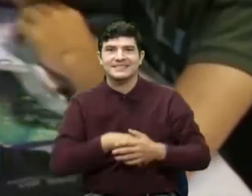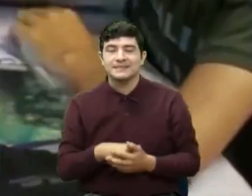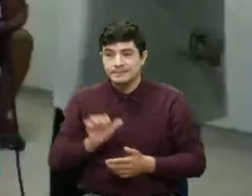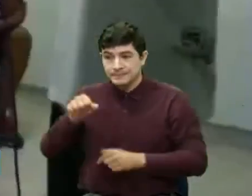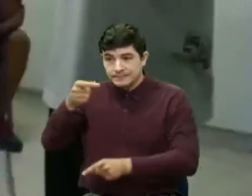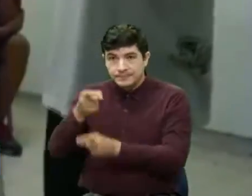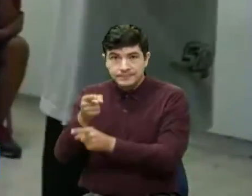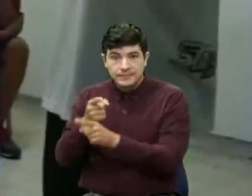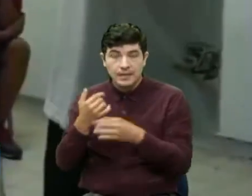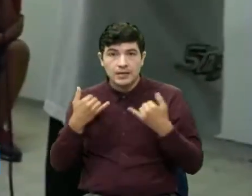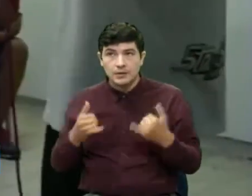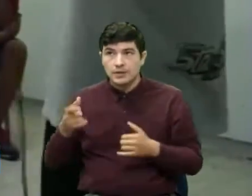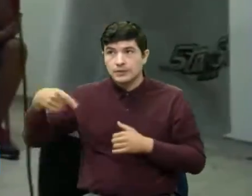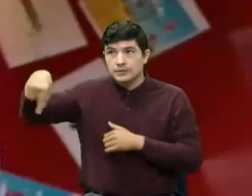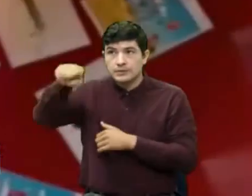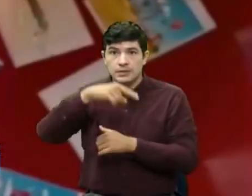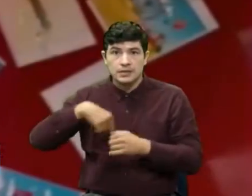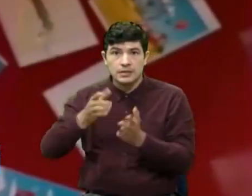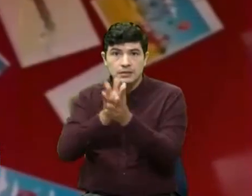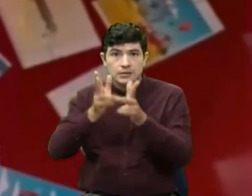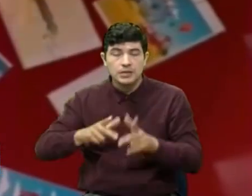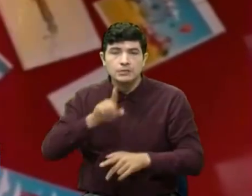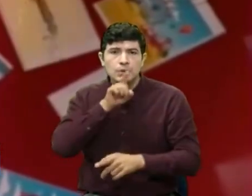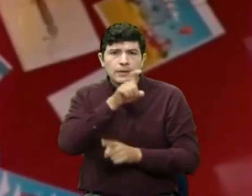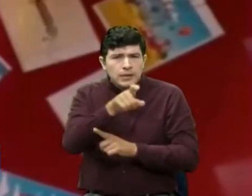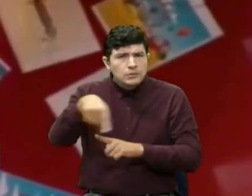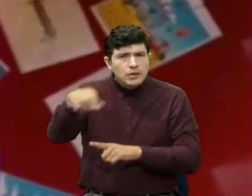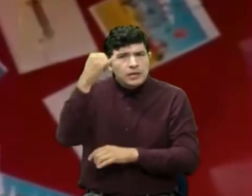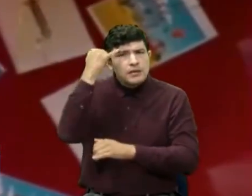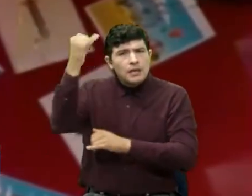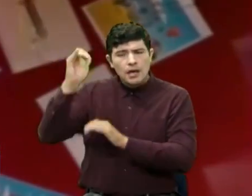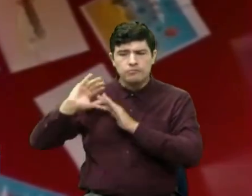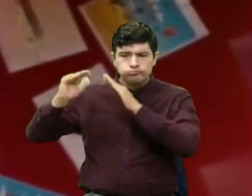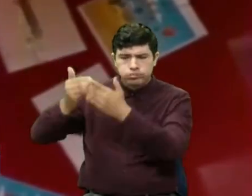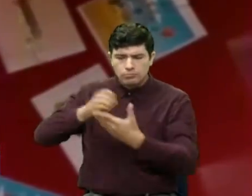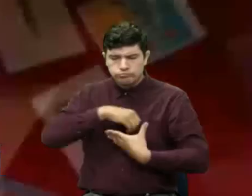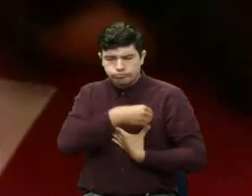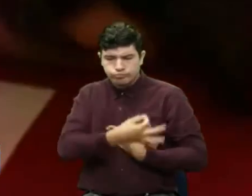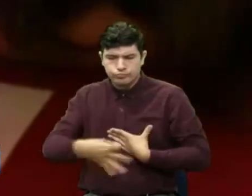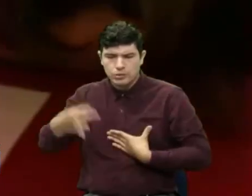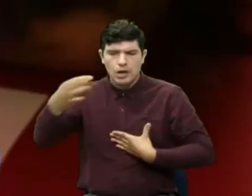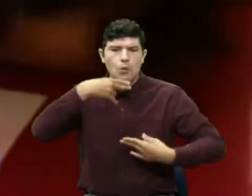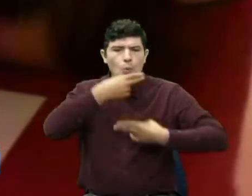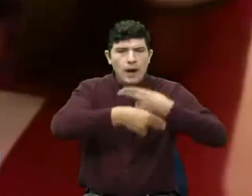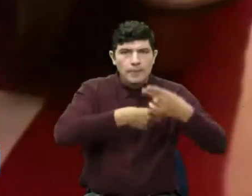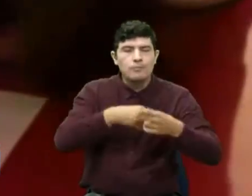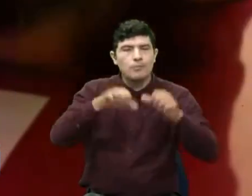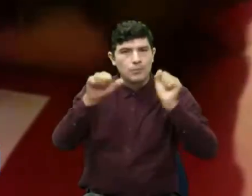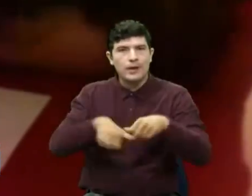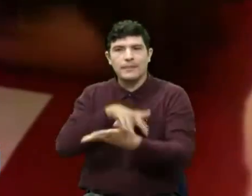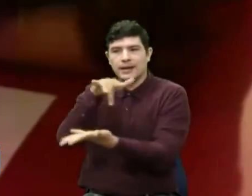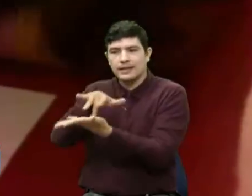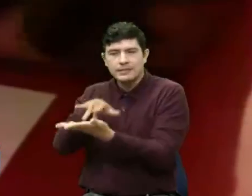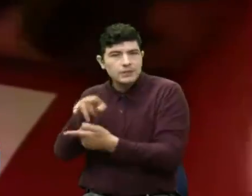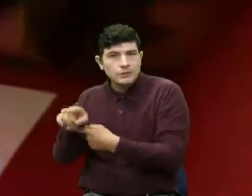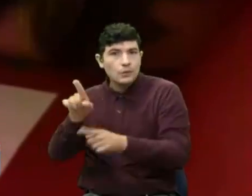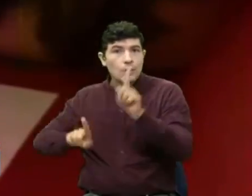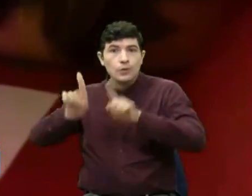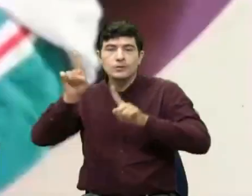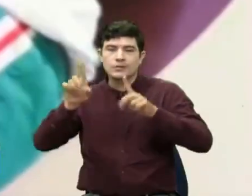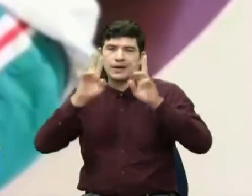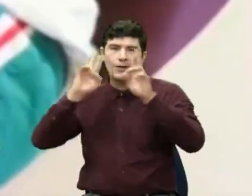adolescentes de Bucaramanga podrán participar con sus creaciones literarias en el concurso que promueve y resalta lo mejor de la cultura